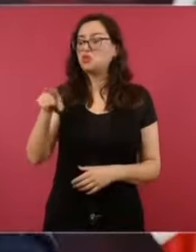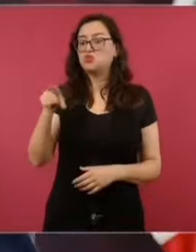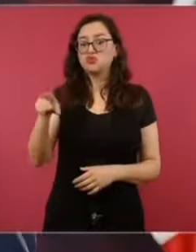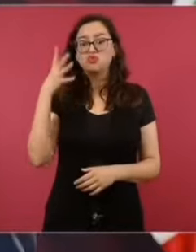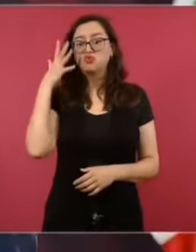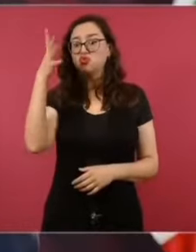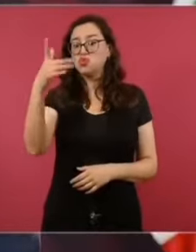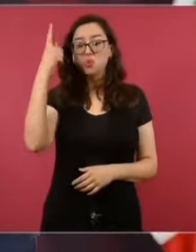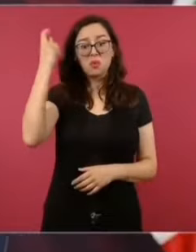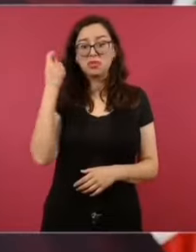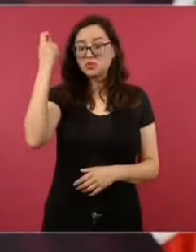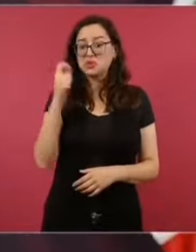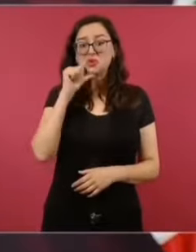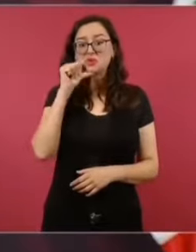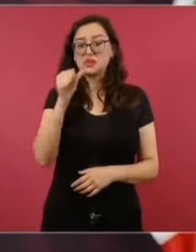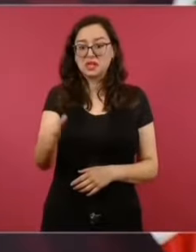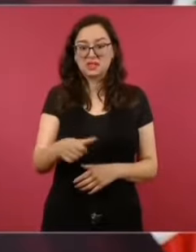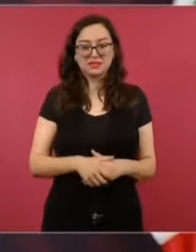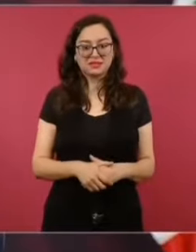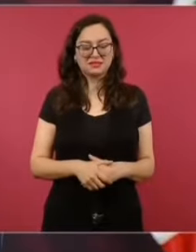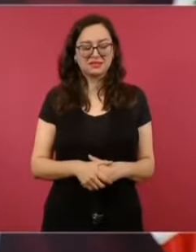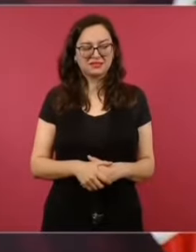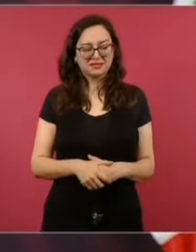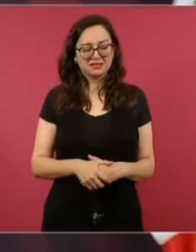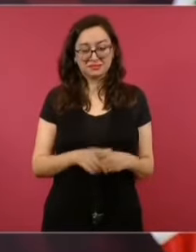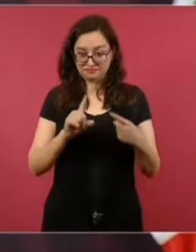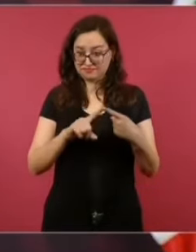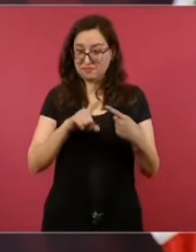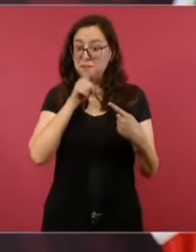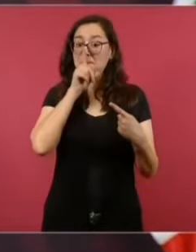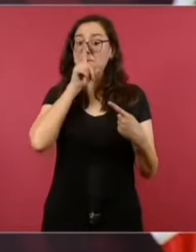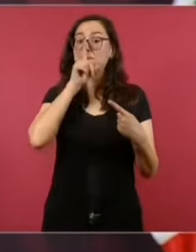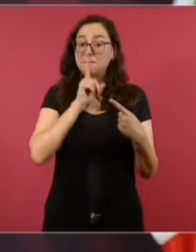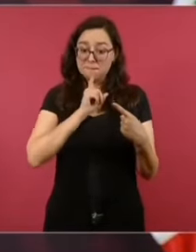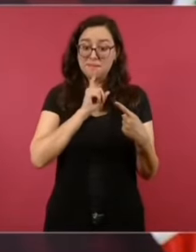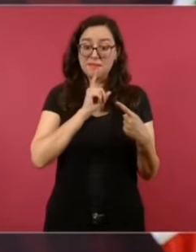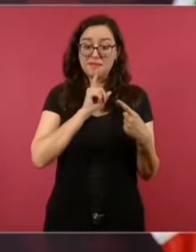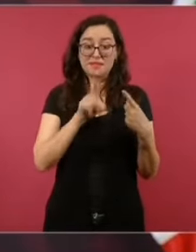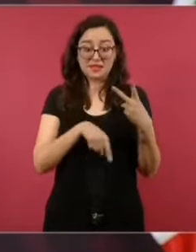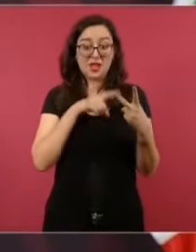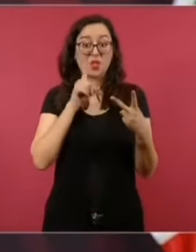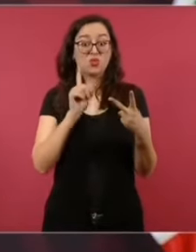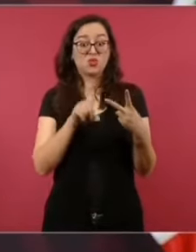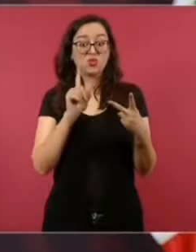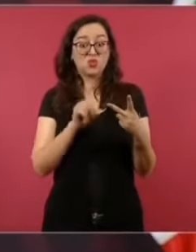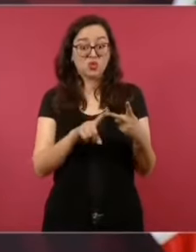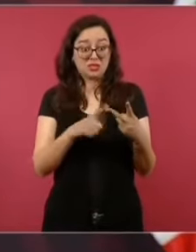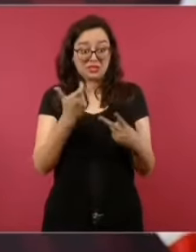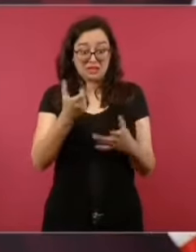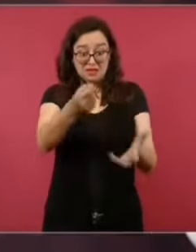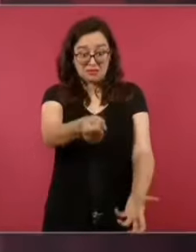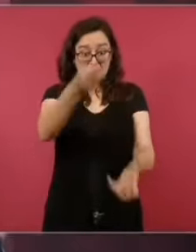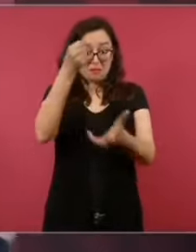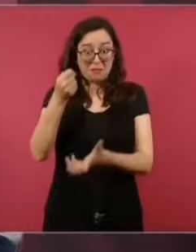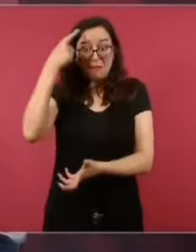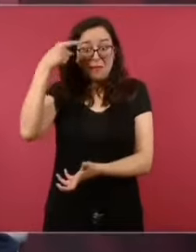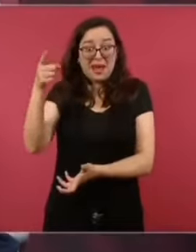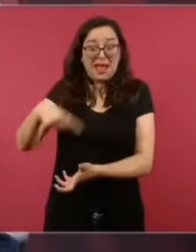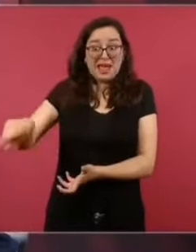sin pensiones. Además de que es falso, es un dinero de los trabajadores para los trabajadores,